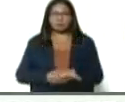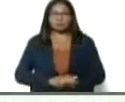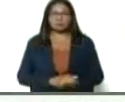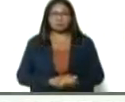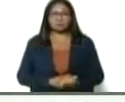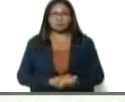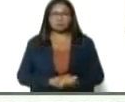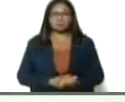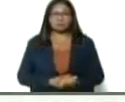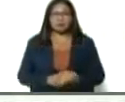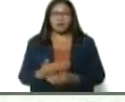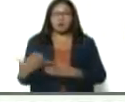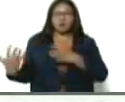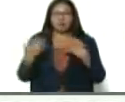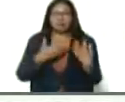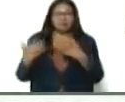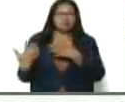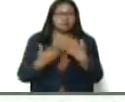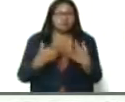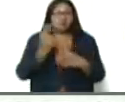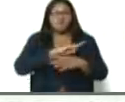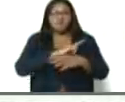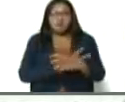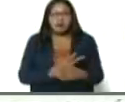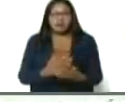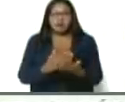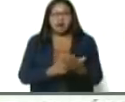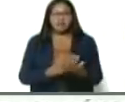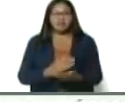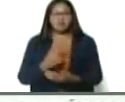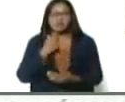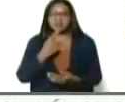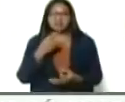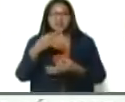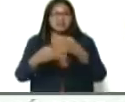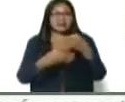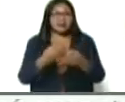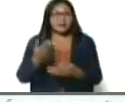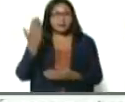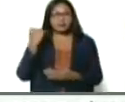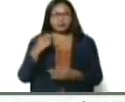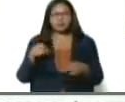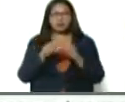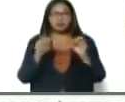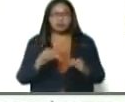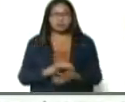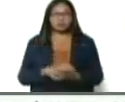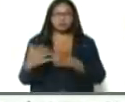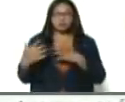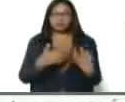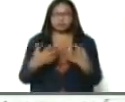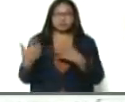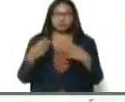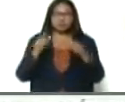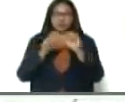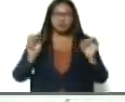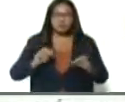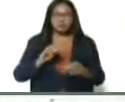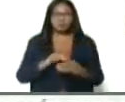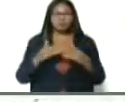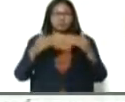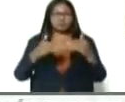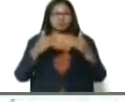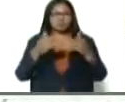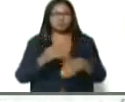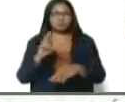Ha habido una guerra tremenda. Yo lo decía ayer, en medio de esta guerra hay frentes donde podemos avanzar